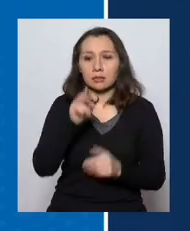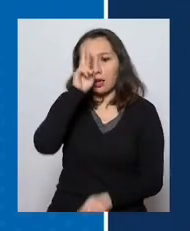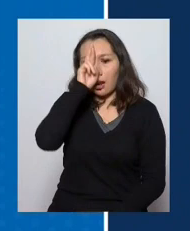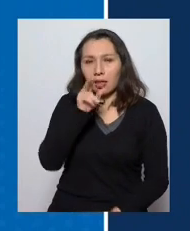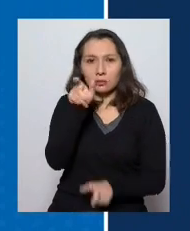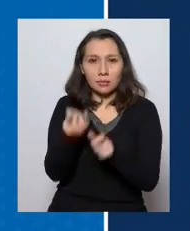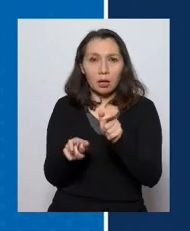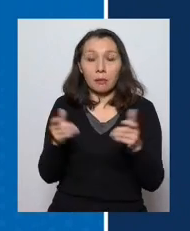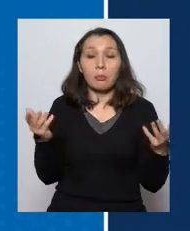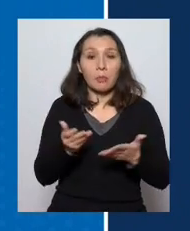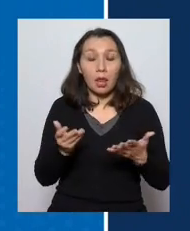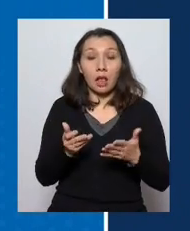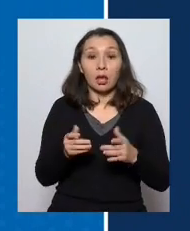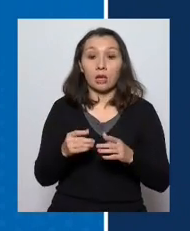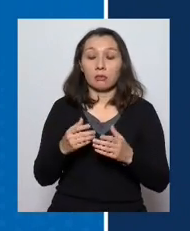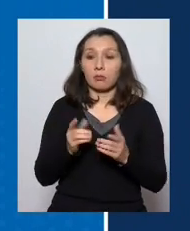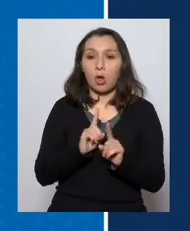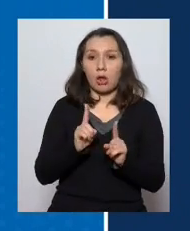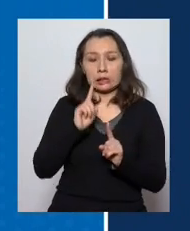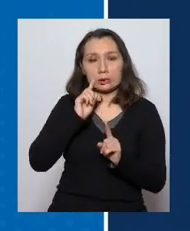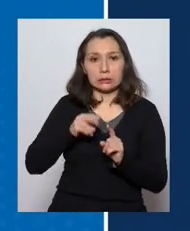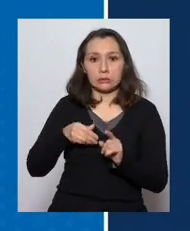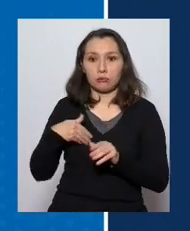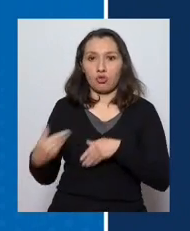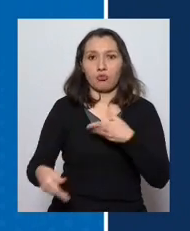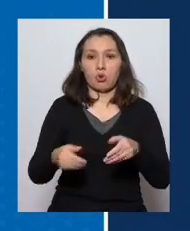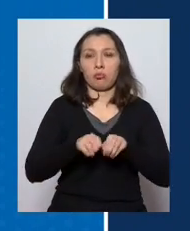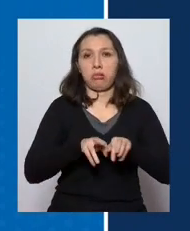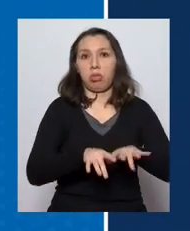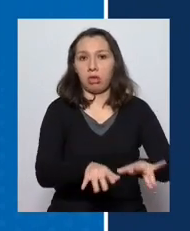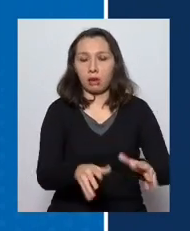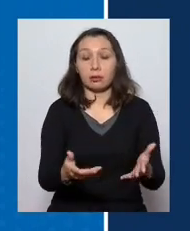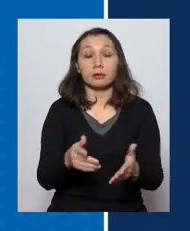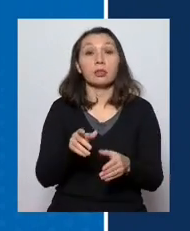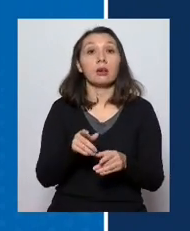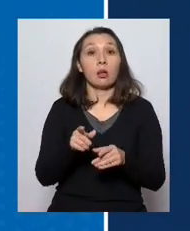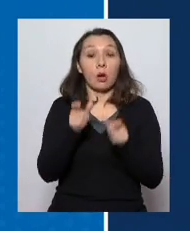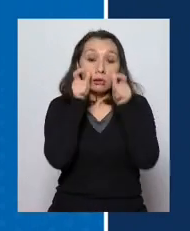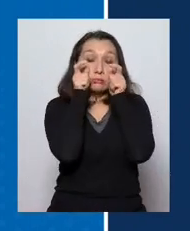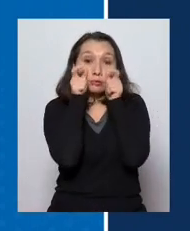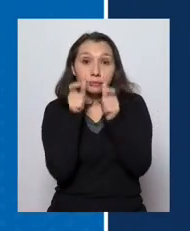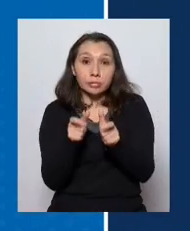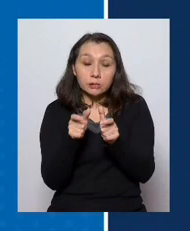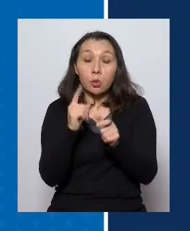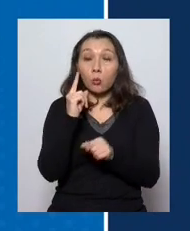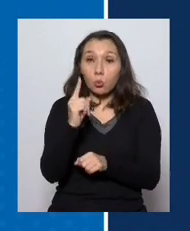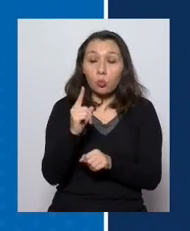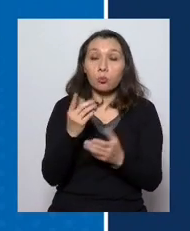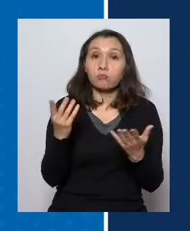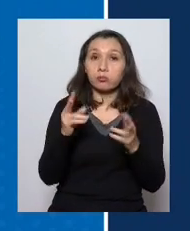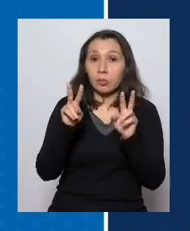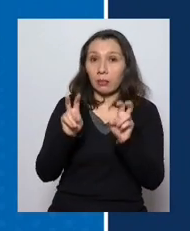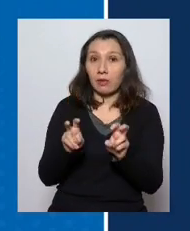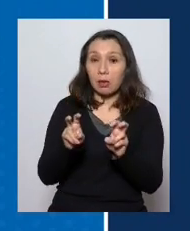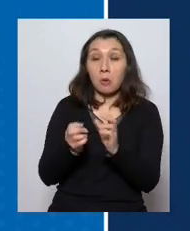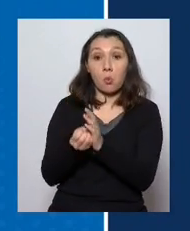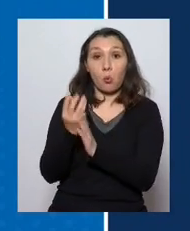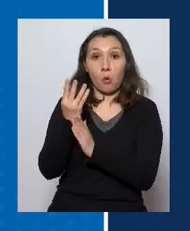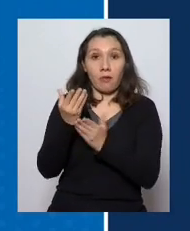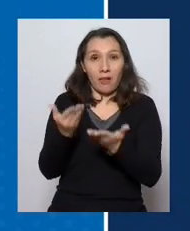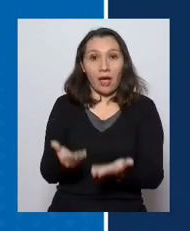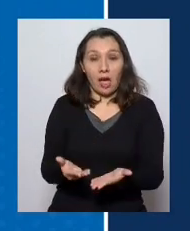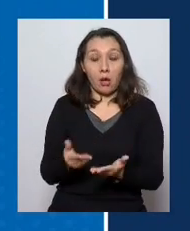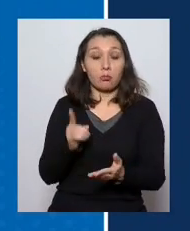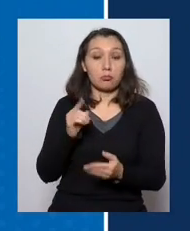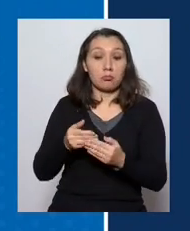respeten para que las personas no se contagien con respecto a las fiscalizaciones una de las novedades que